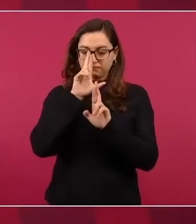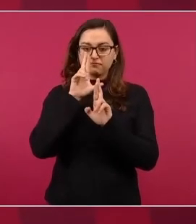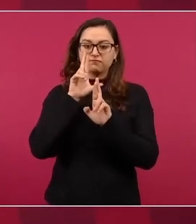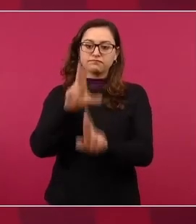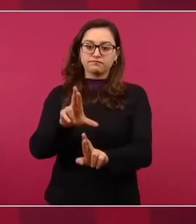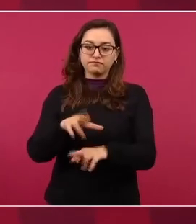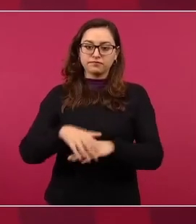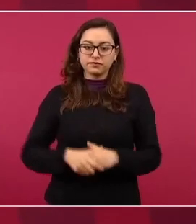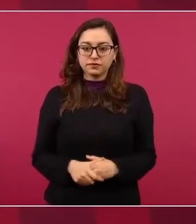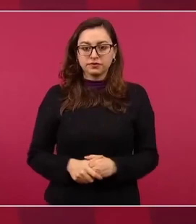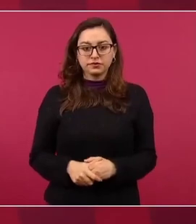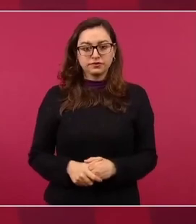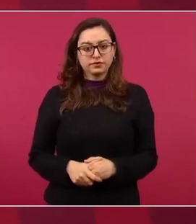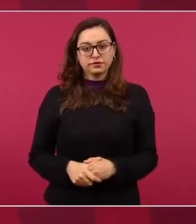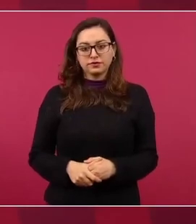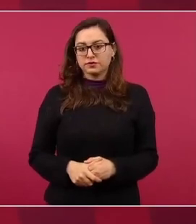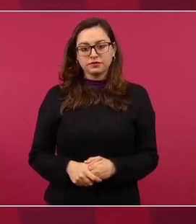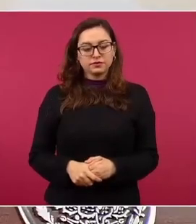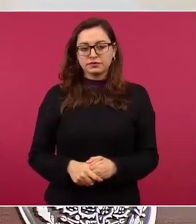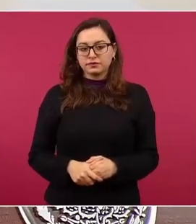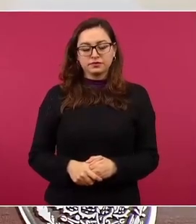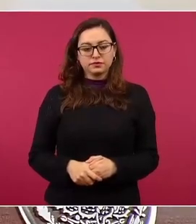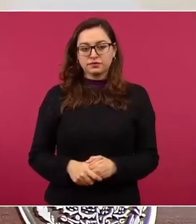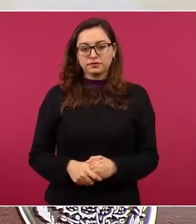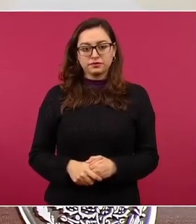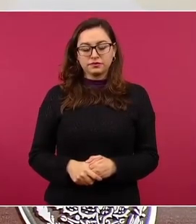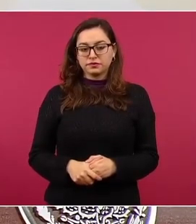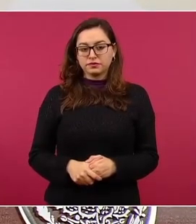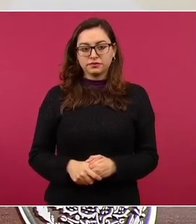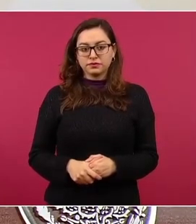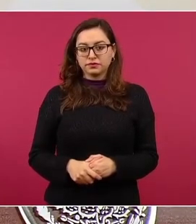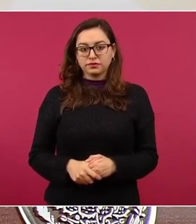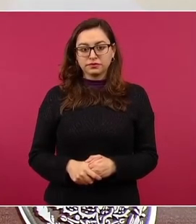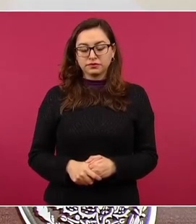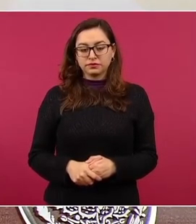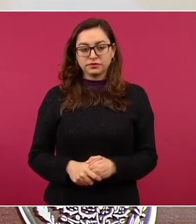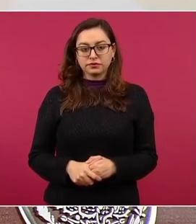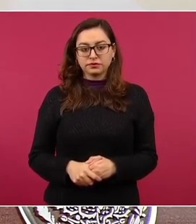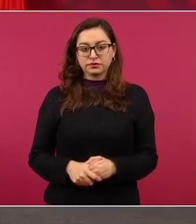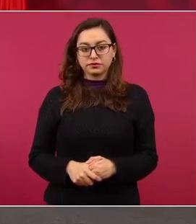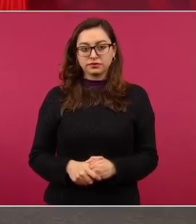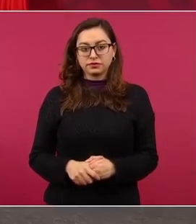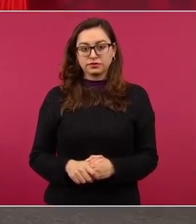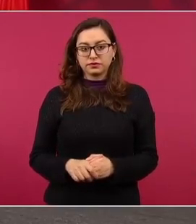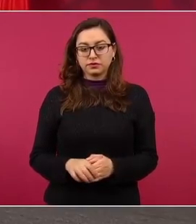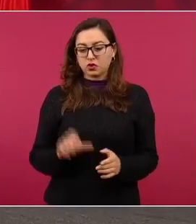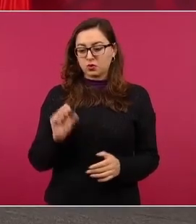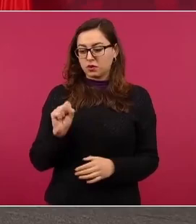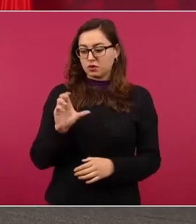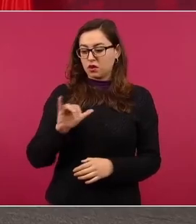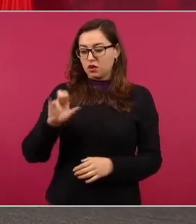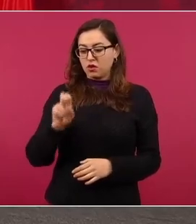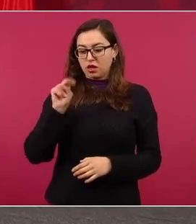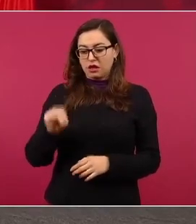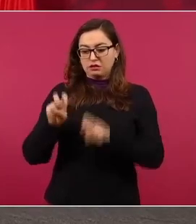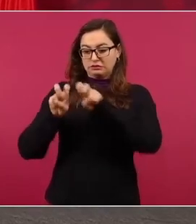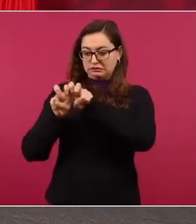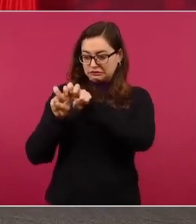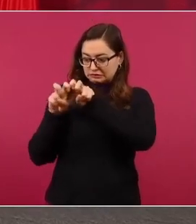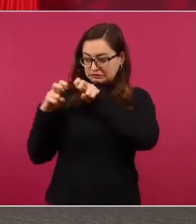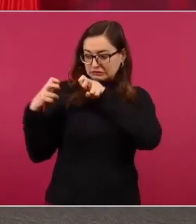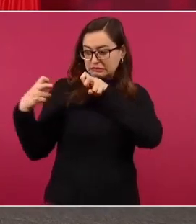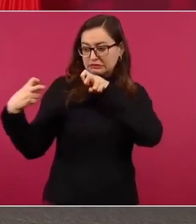Imagínense los ministros protegiendo a